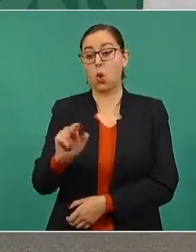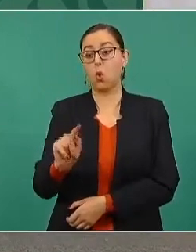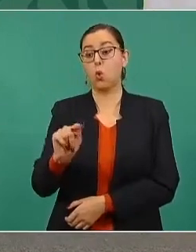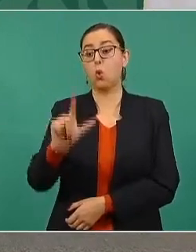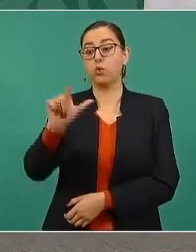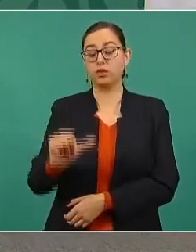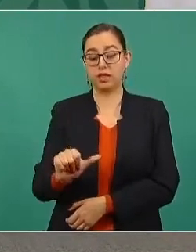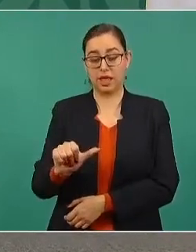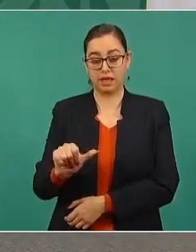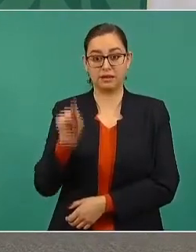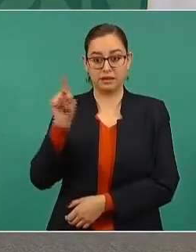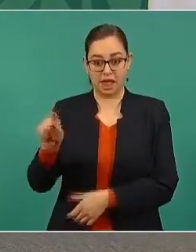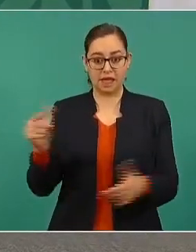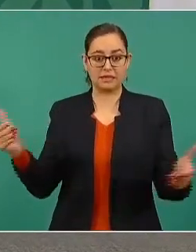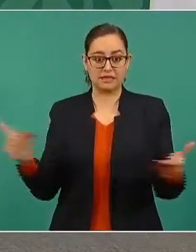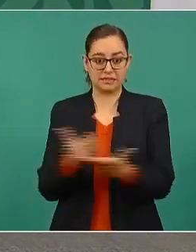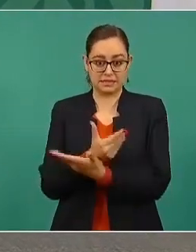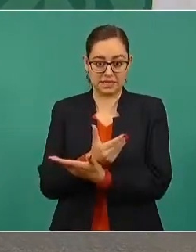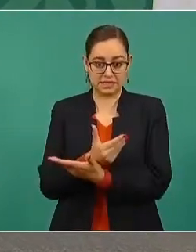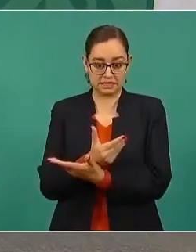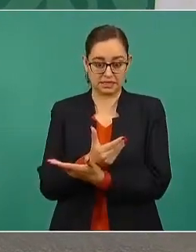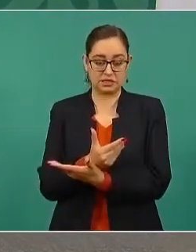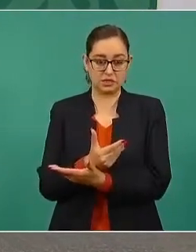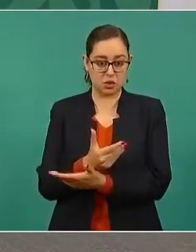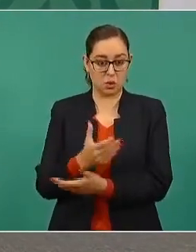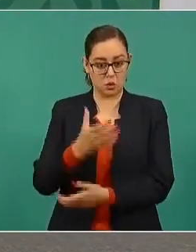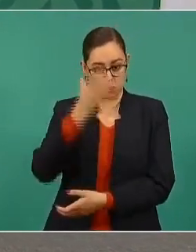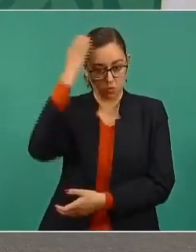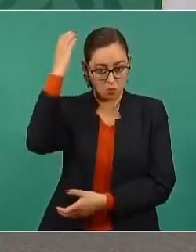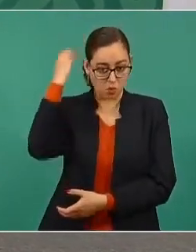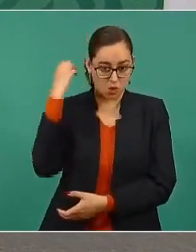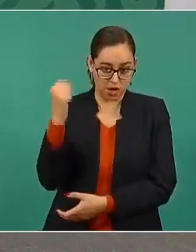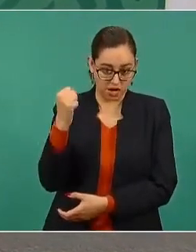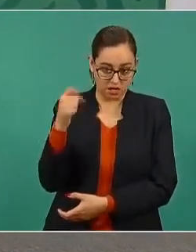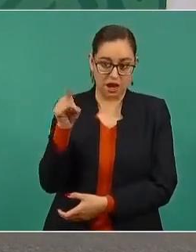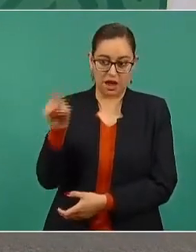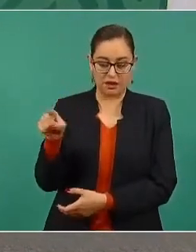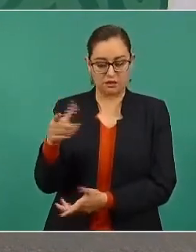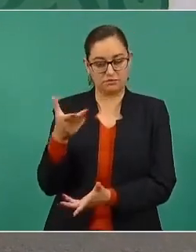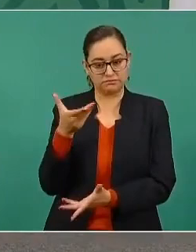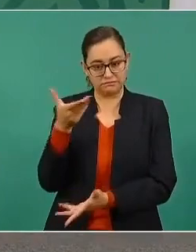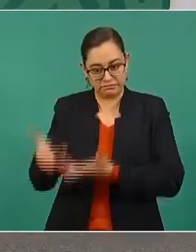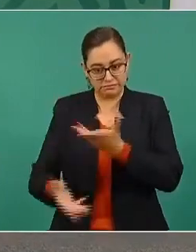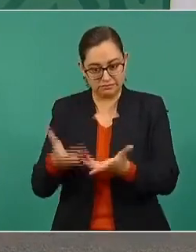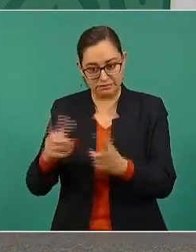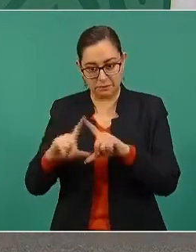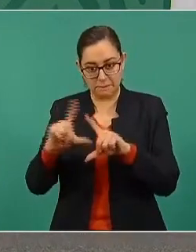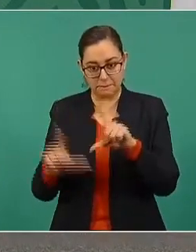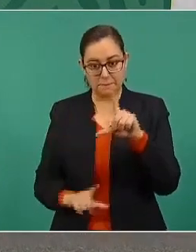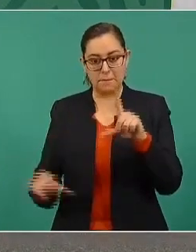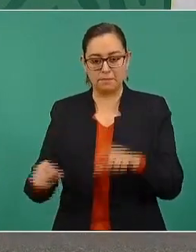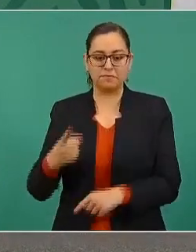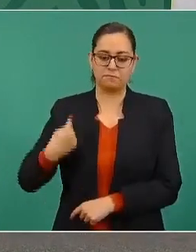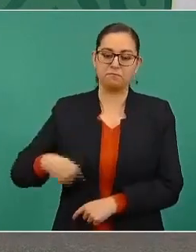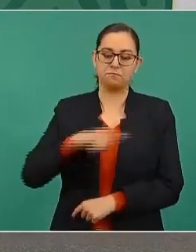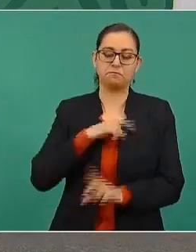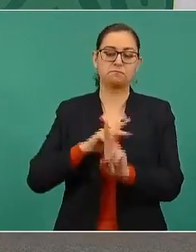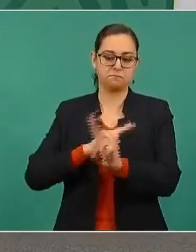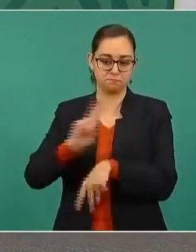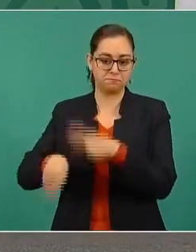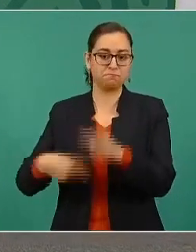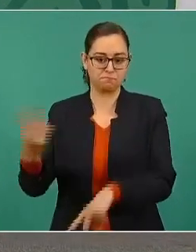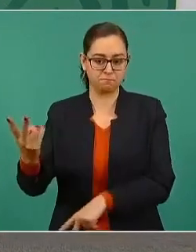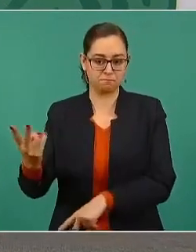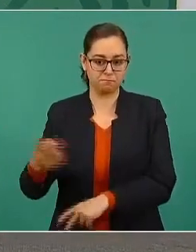del siervo de la nación, José María Morelos y Pablo. Y